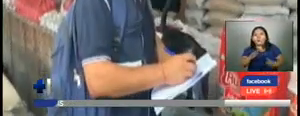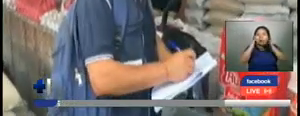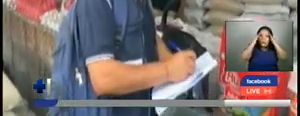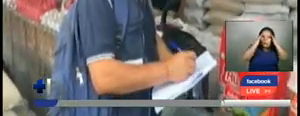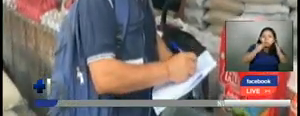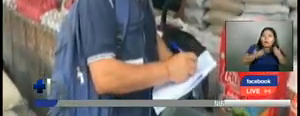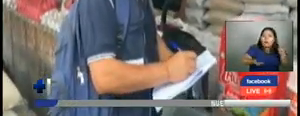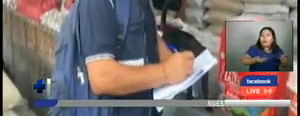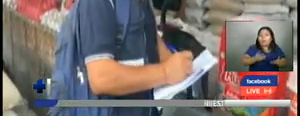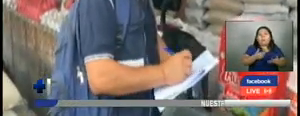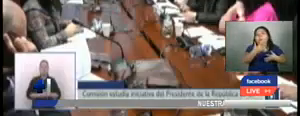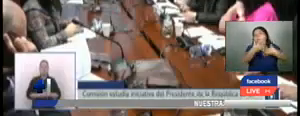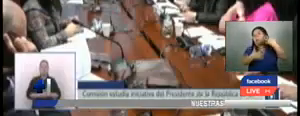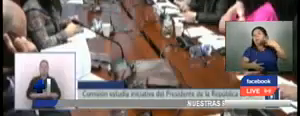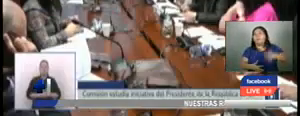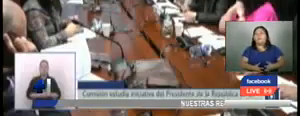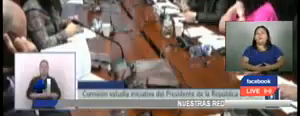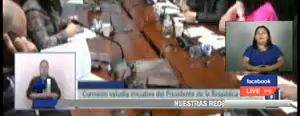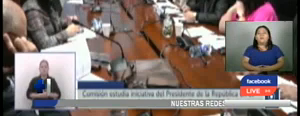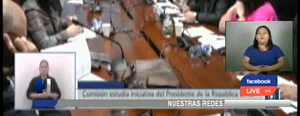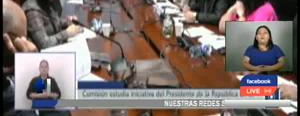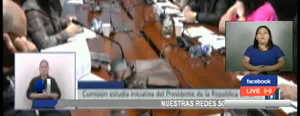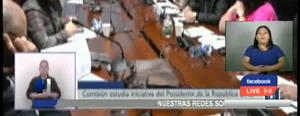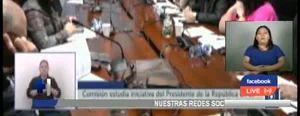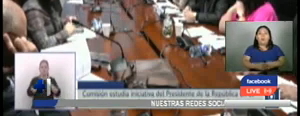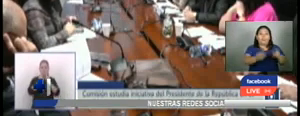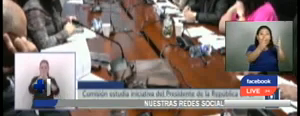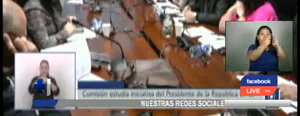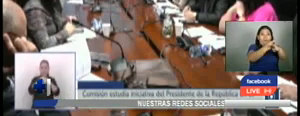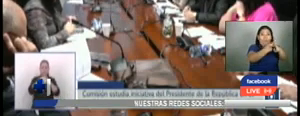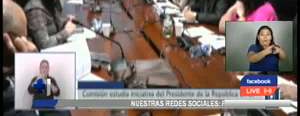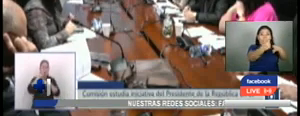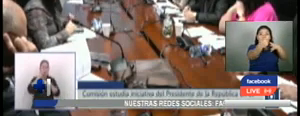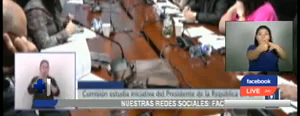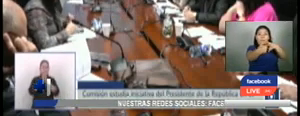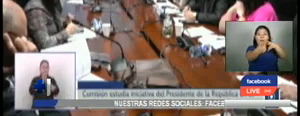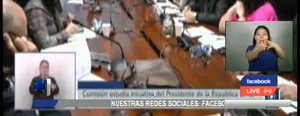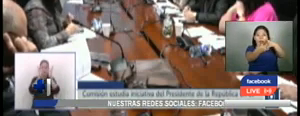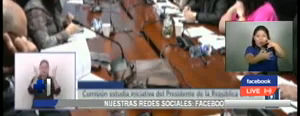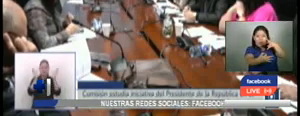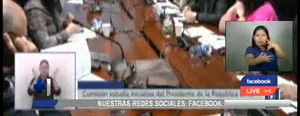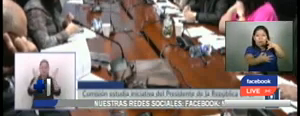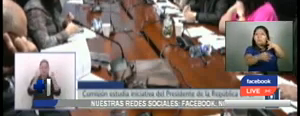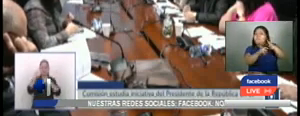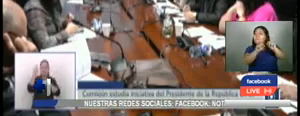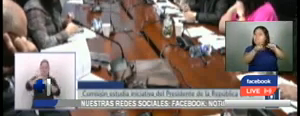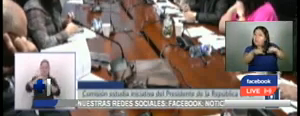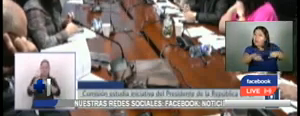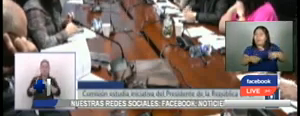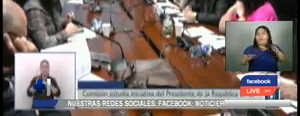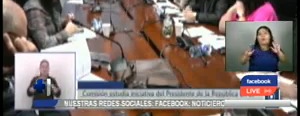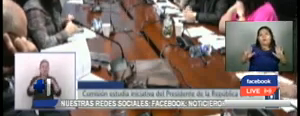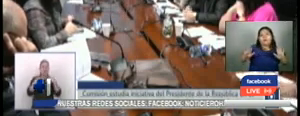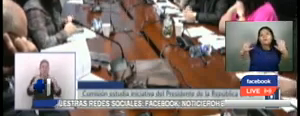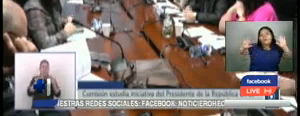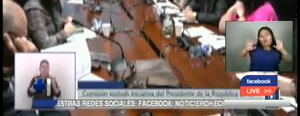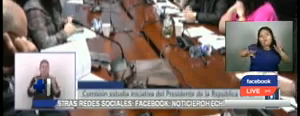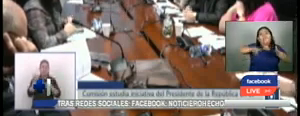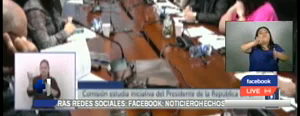consumidor, entre otros. Con esta reforma se estaría generando una ampliación de las infracciones y las multas.